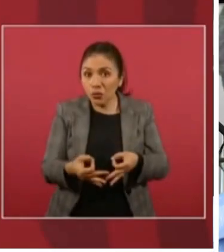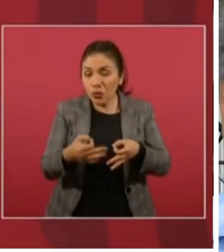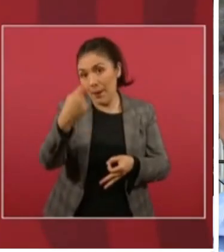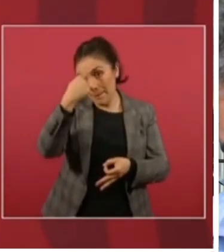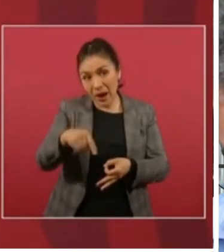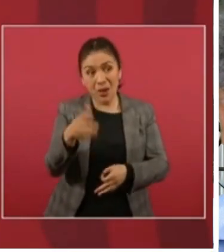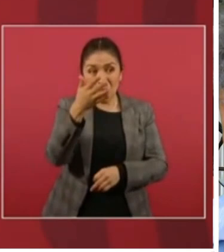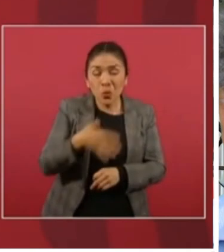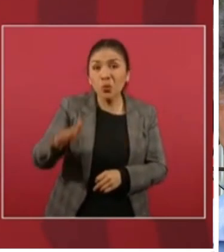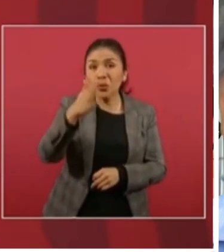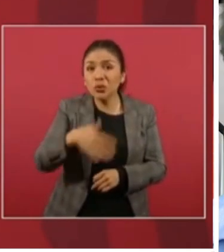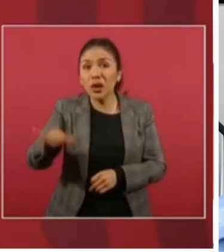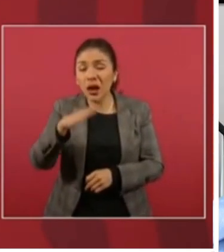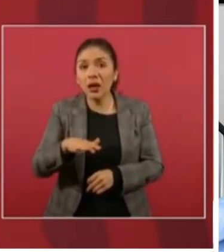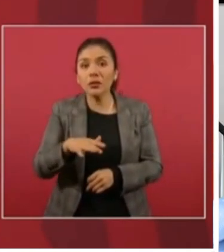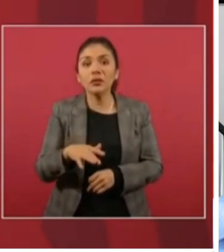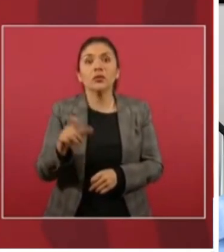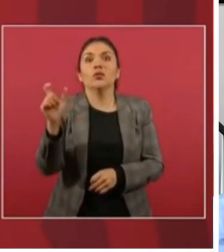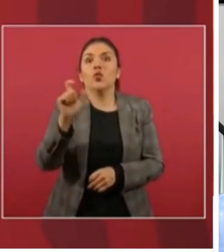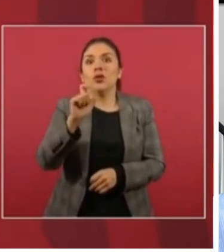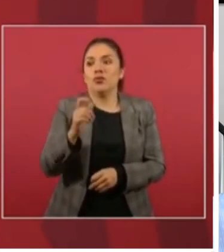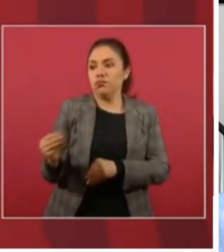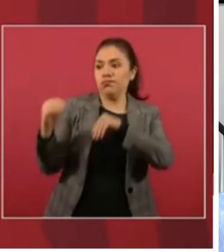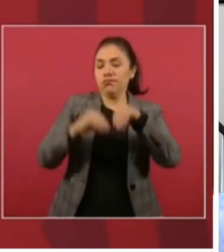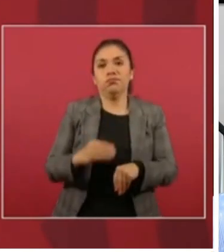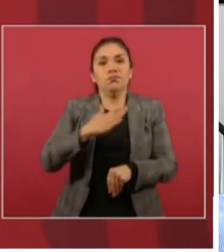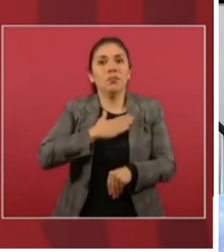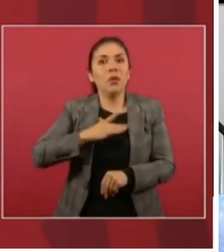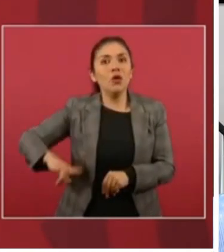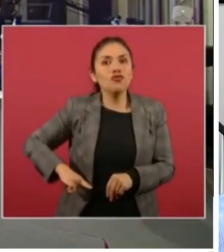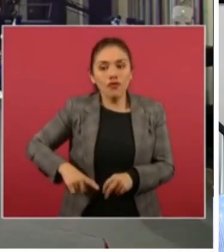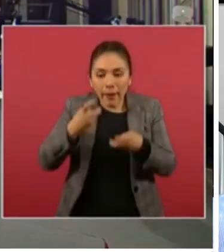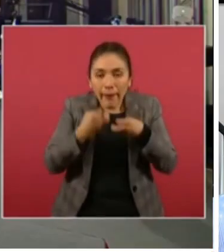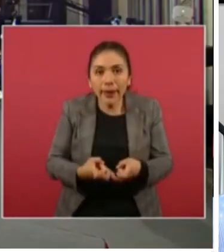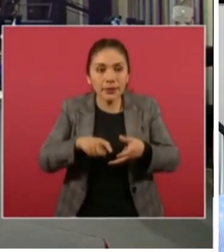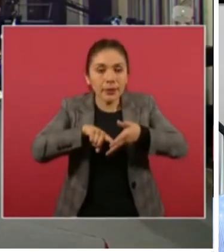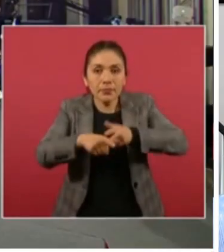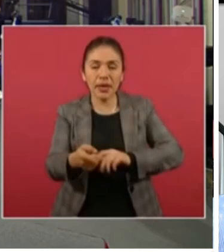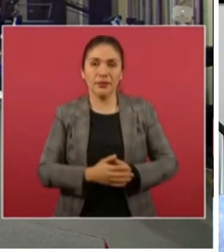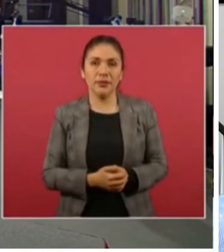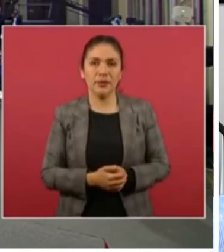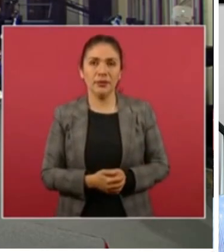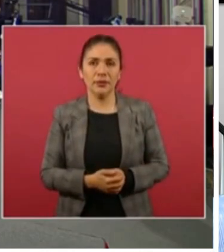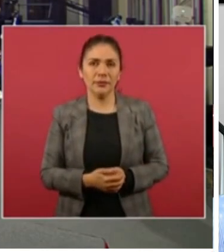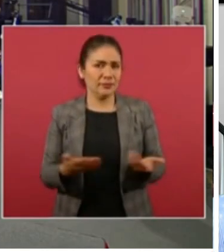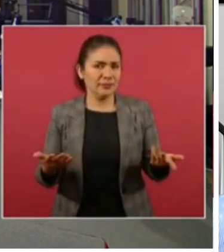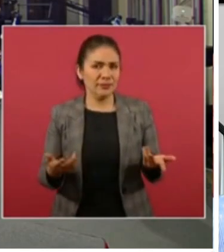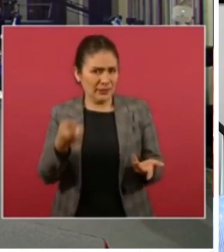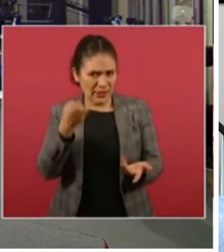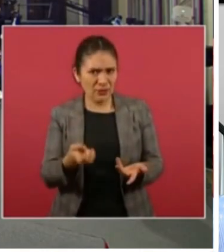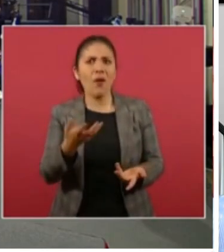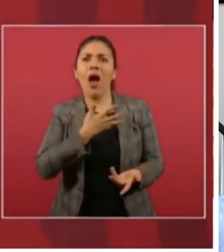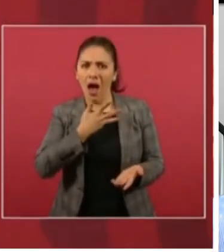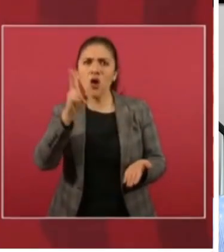buscarlos a partir de que llegamos nosotros. O sea, eso lo podemos